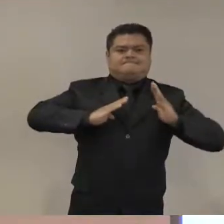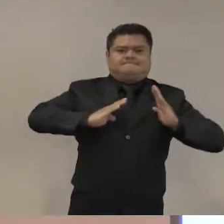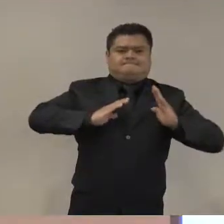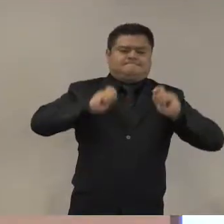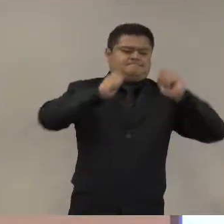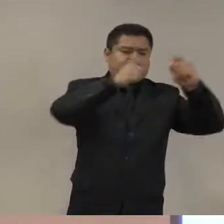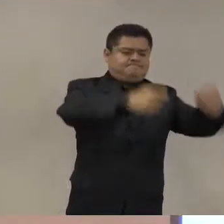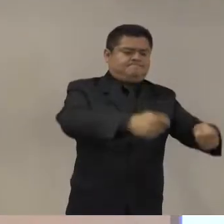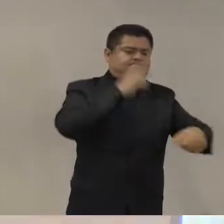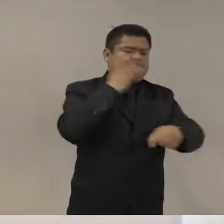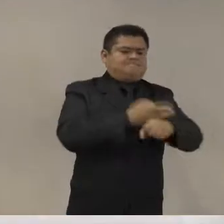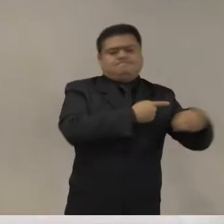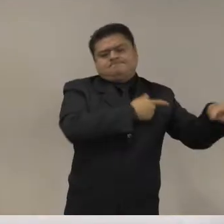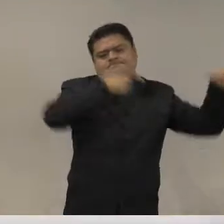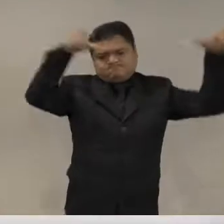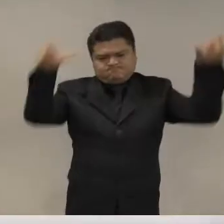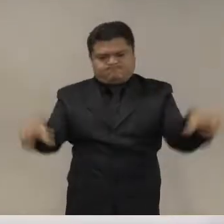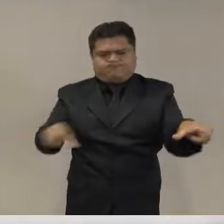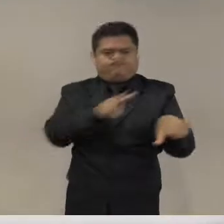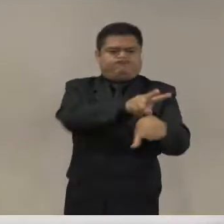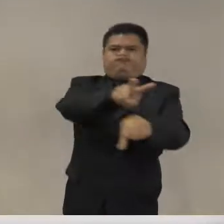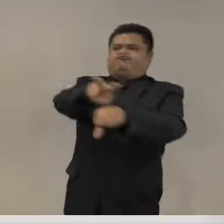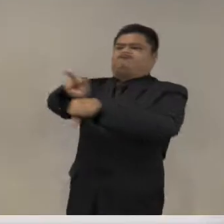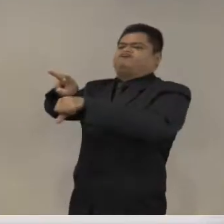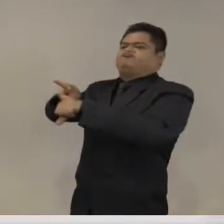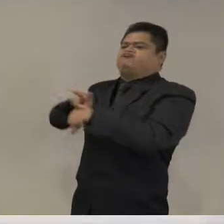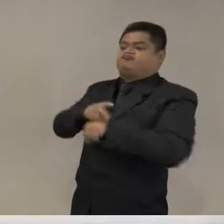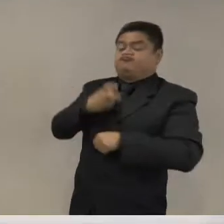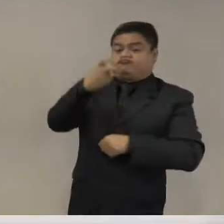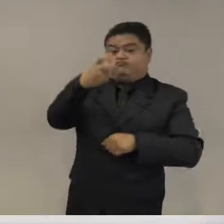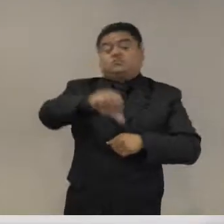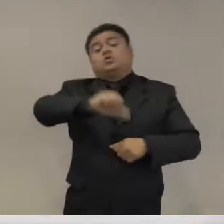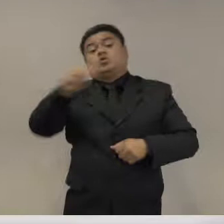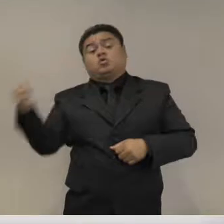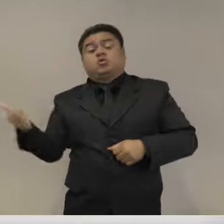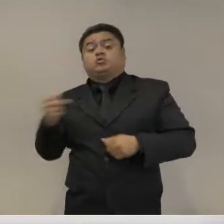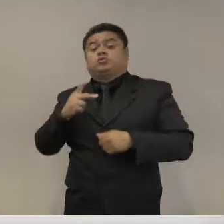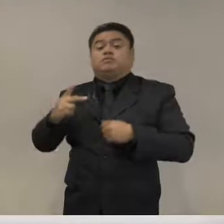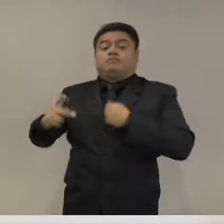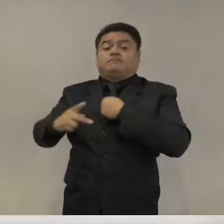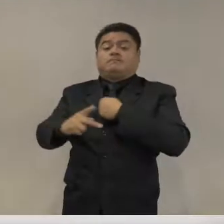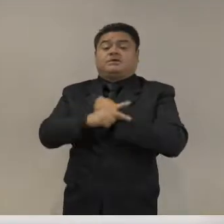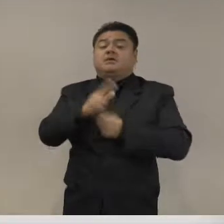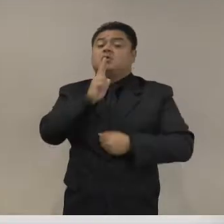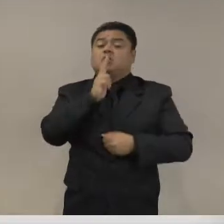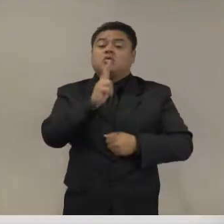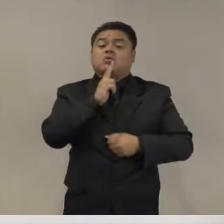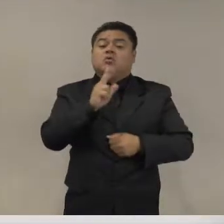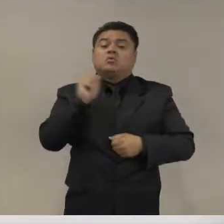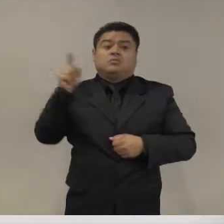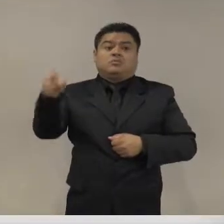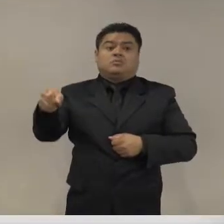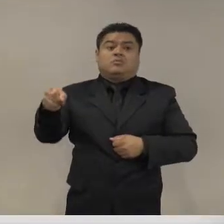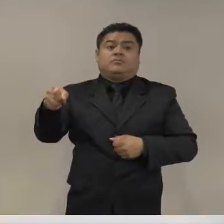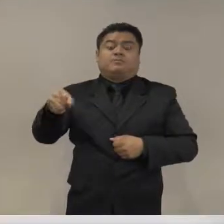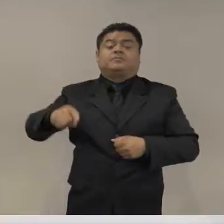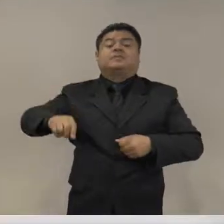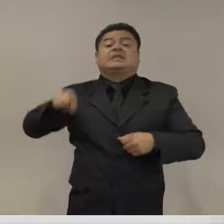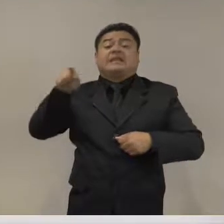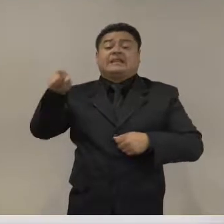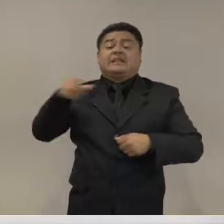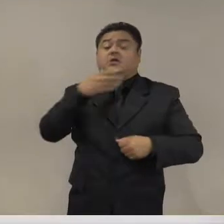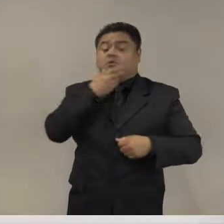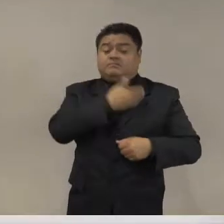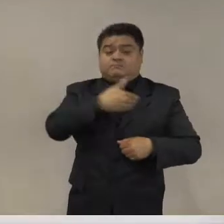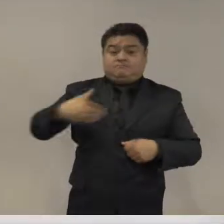En Honduras, el presidente Juan Orlando Hernández creó una nueva rama de los militares, un policía militar,